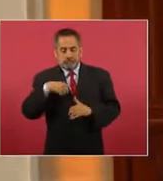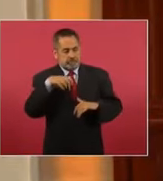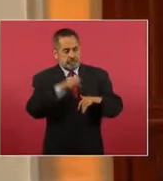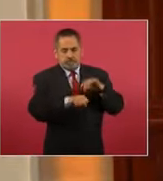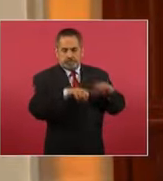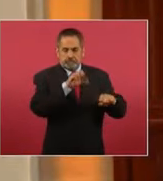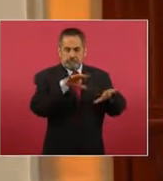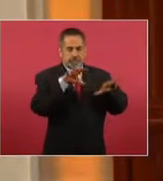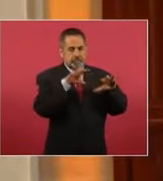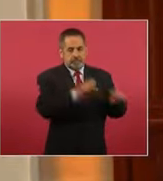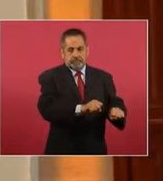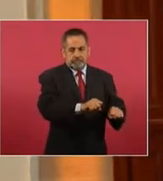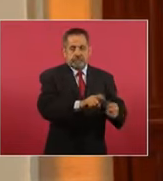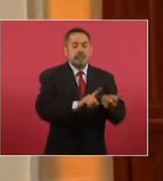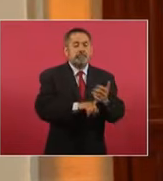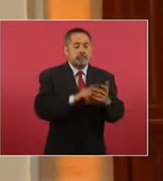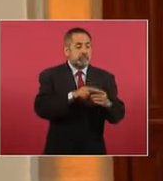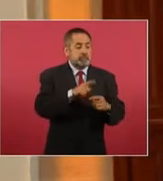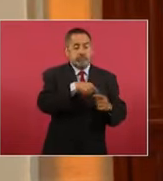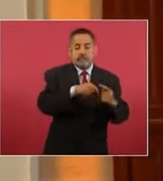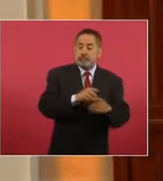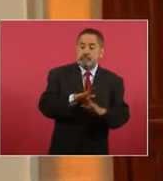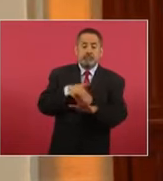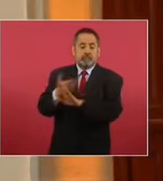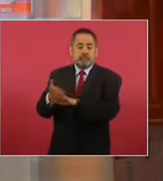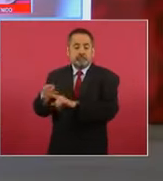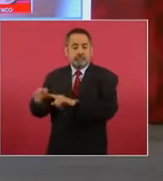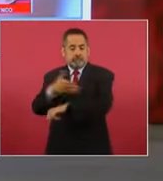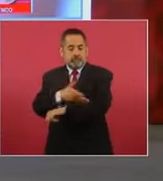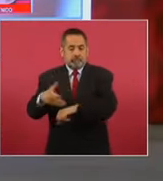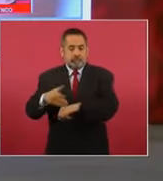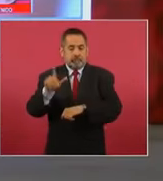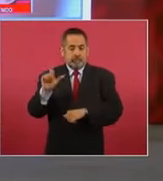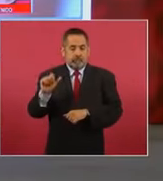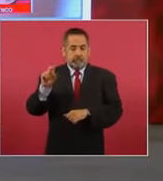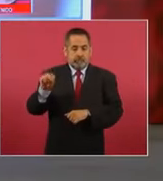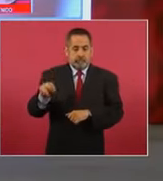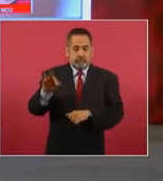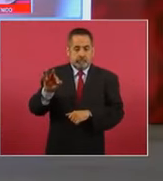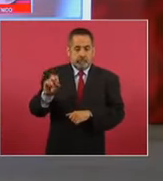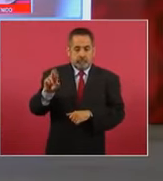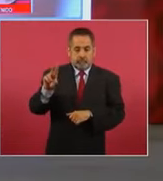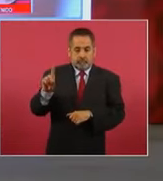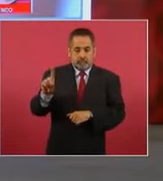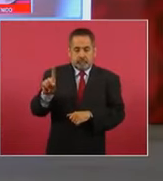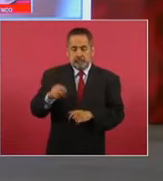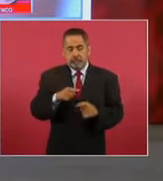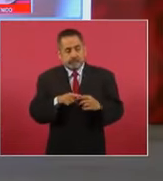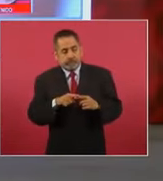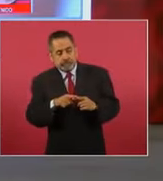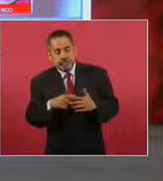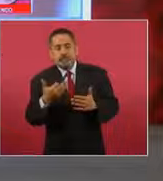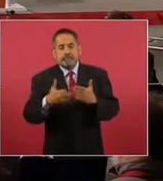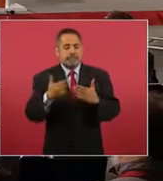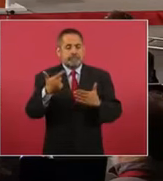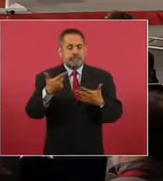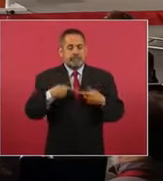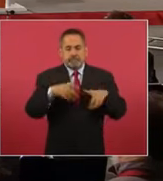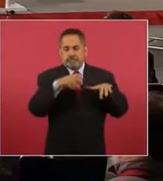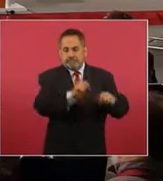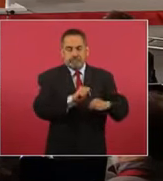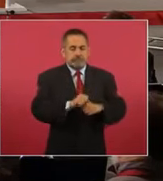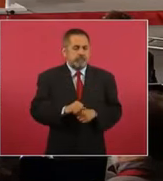de los que agredieron a la familia, nos faltan siete. Todas estas detenciones se han